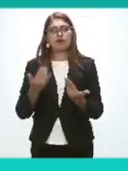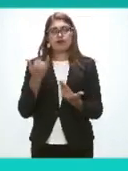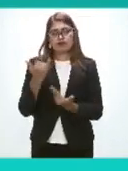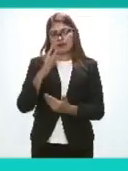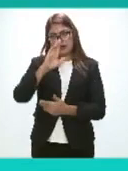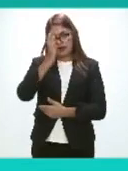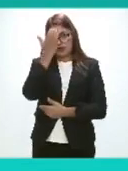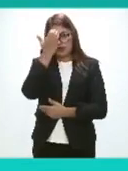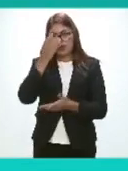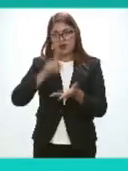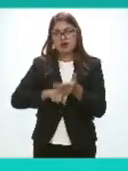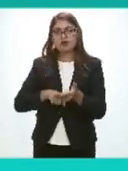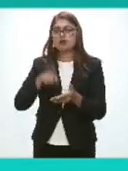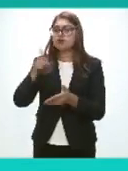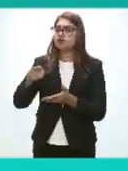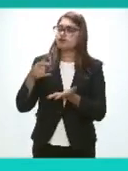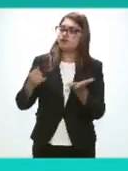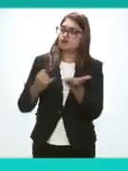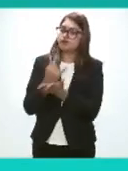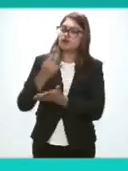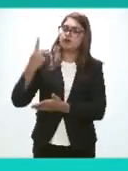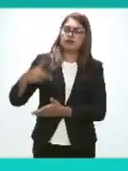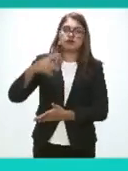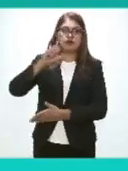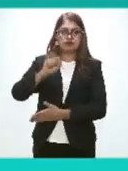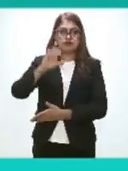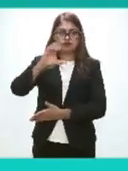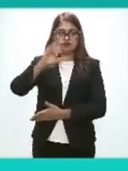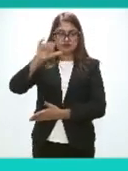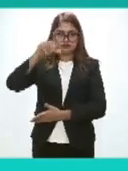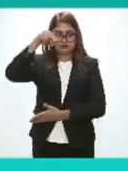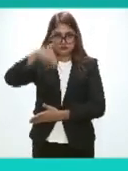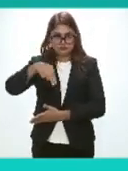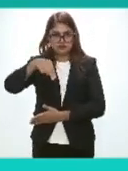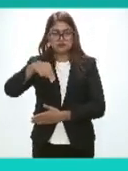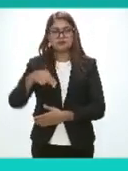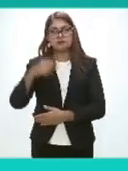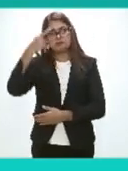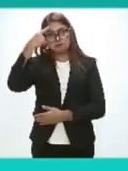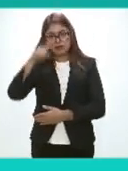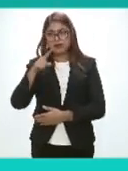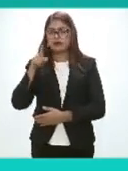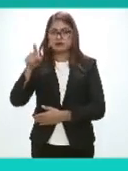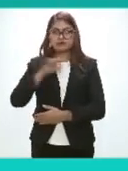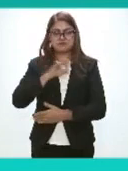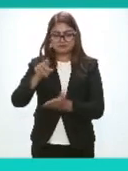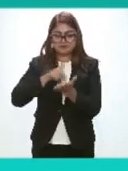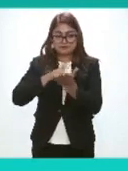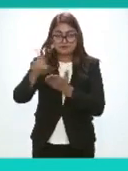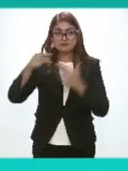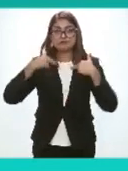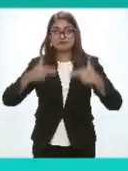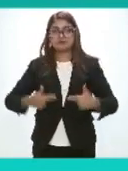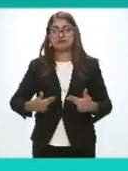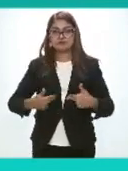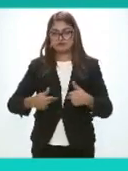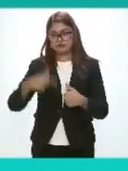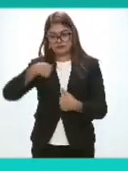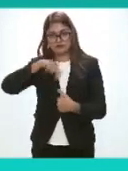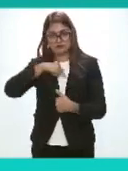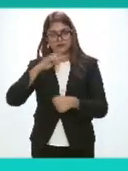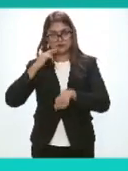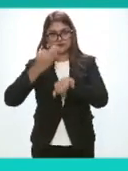importante determinación De la Suprema Corte de Justicia de la Nación Para la Vigencia de los Derechos Humanos Que